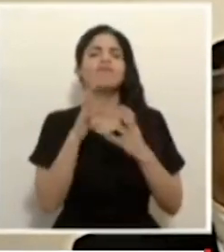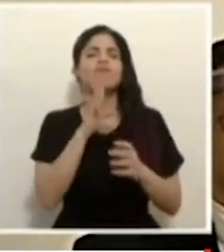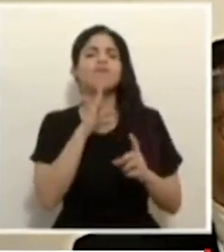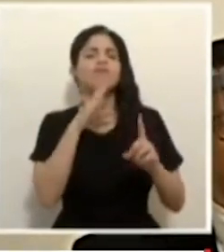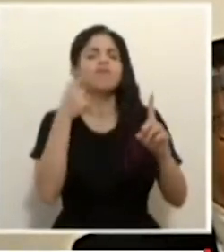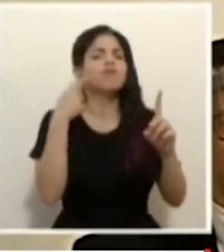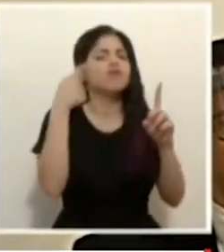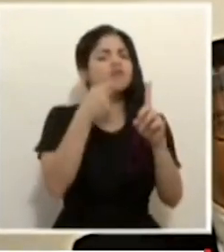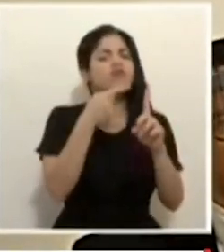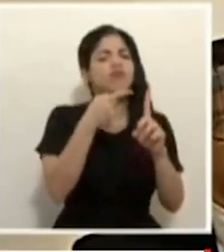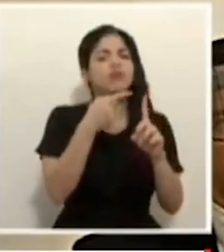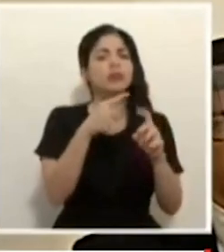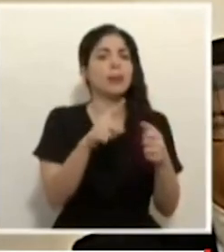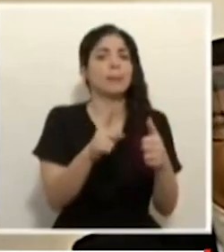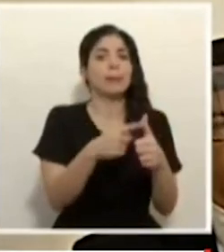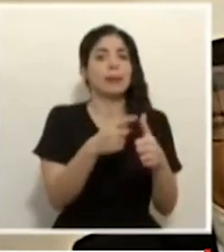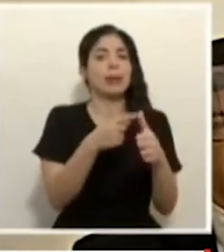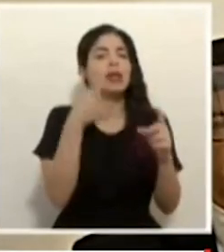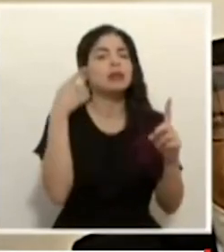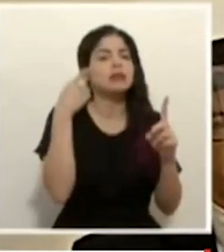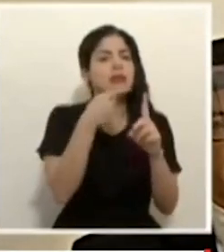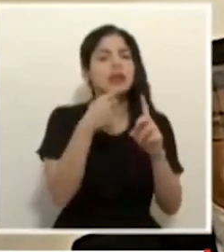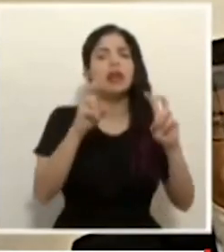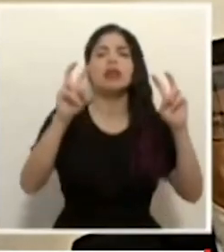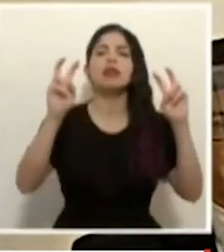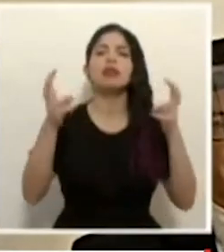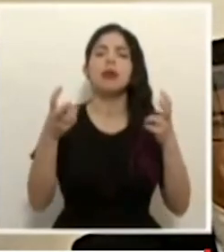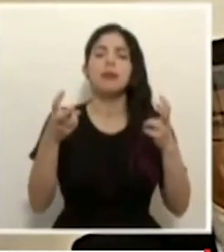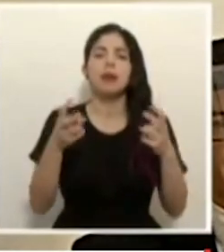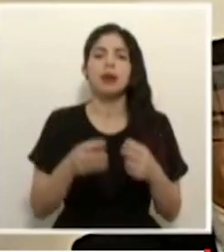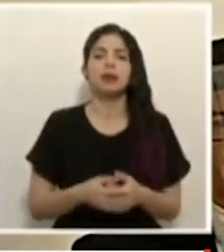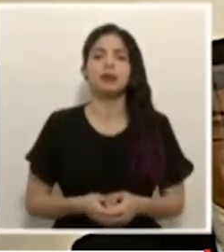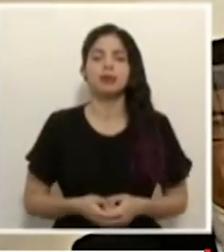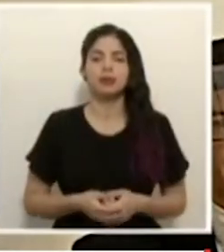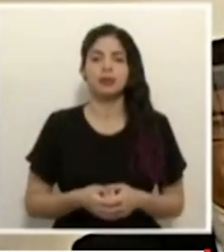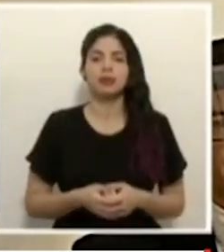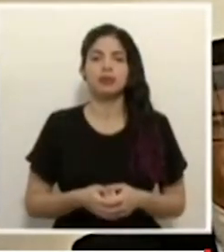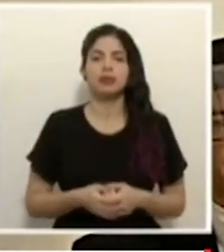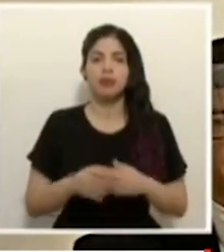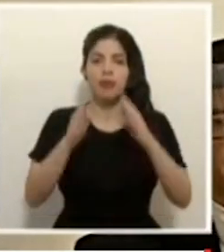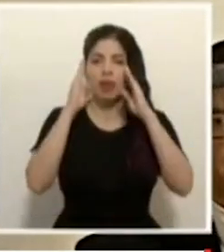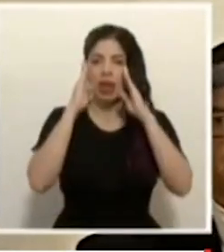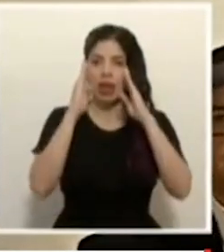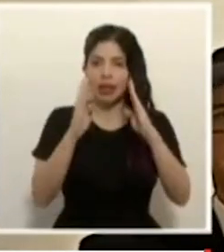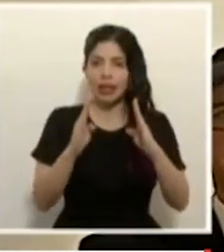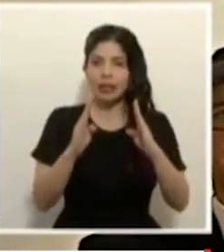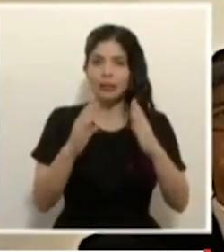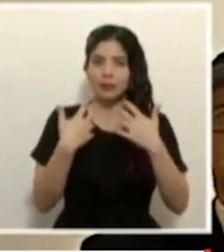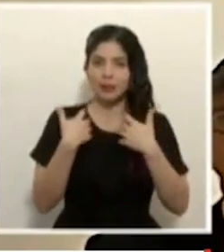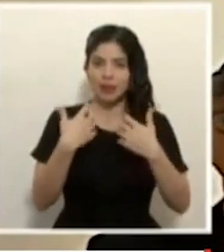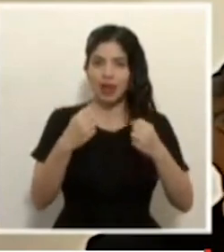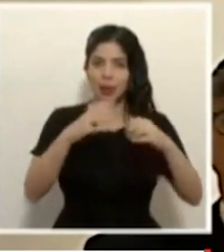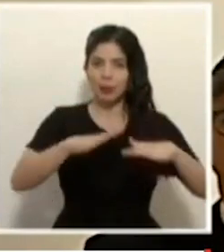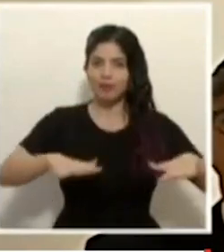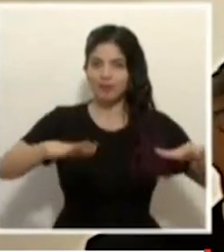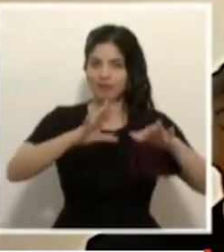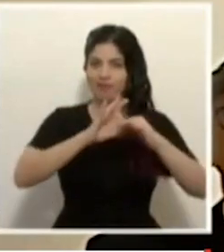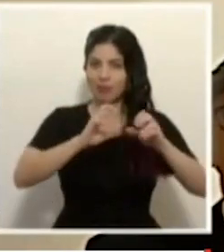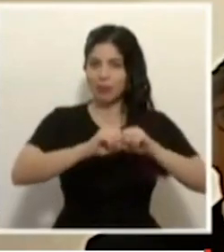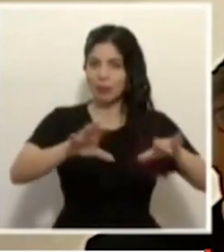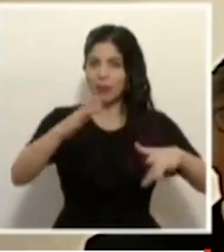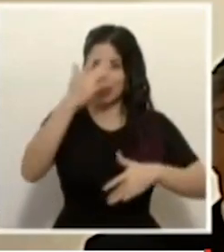primero en el tema de la atención sanitaria de la pandemia,